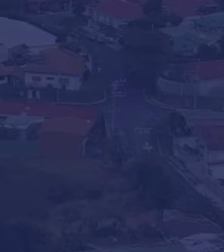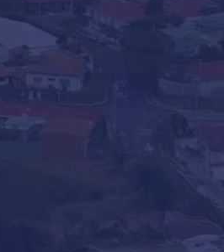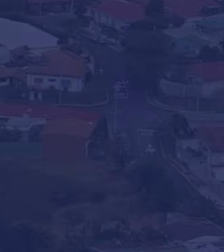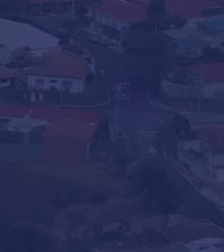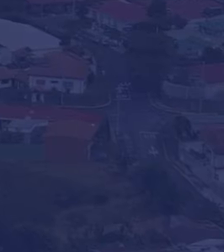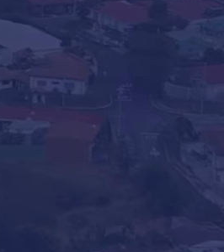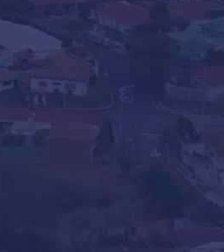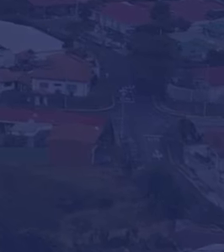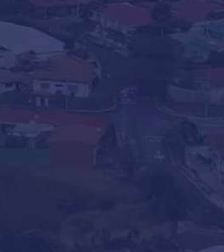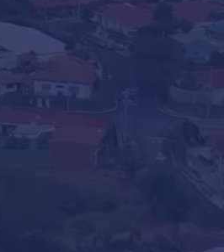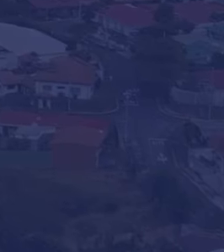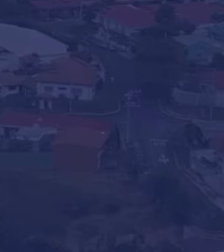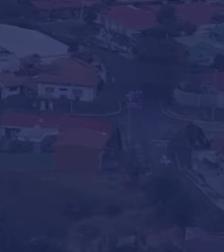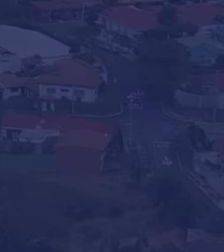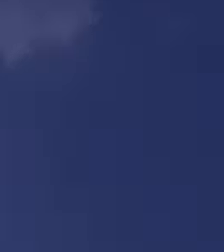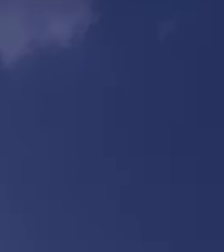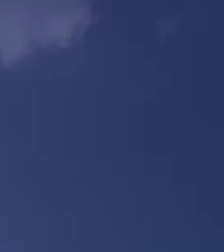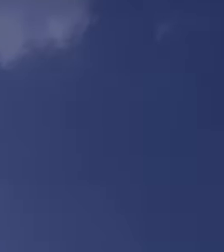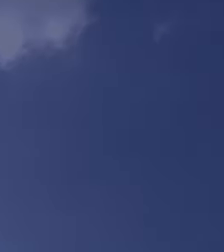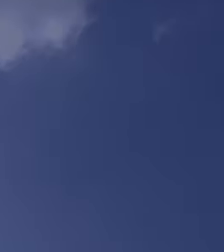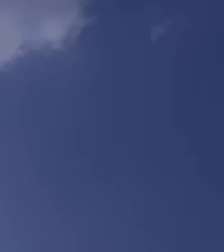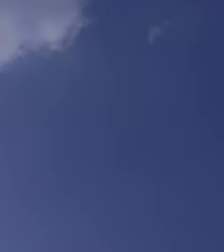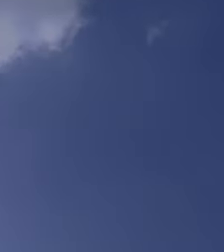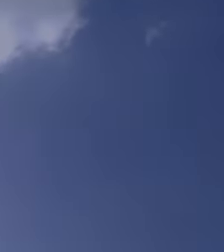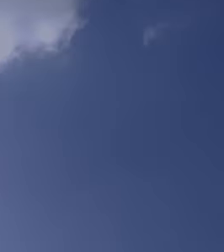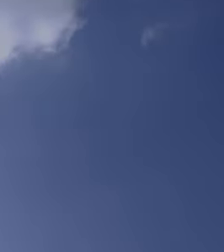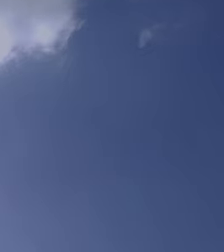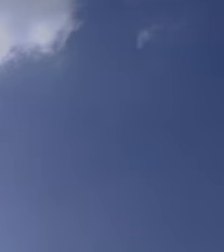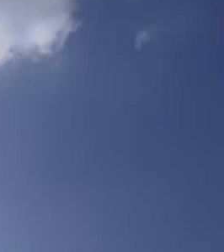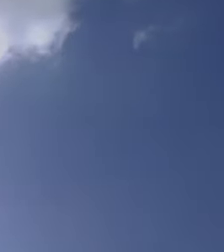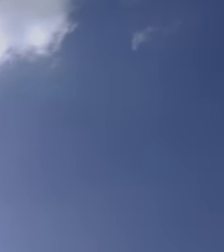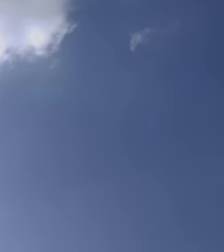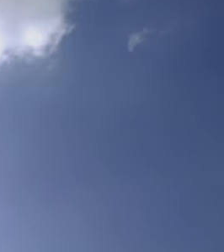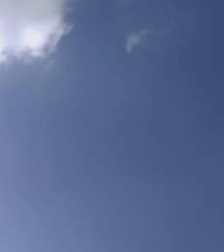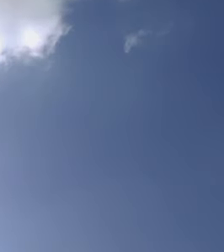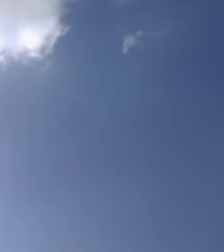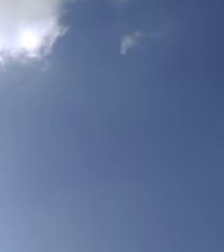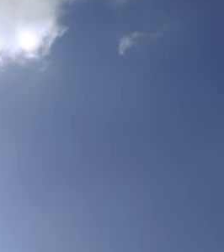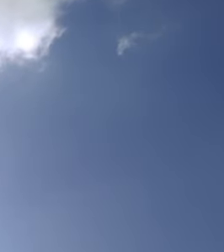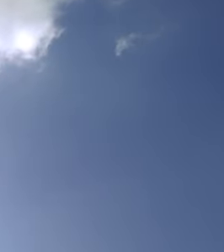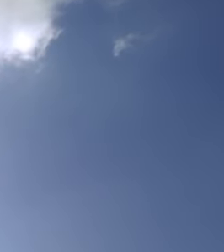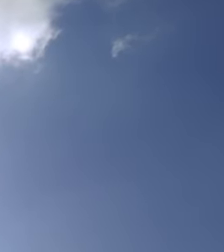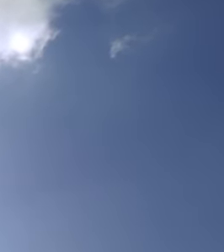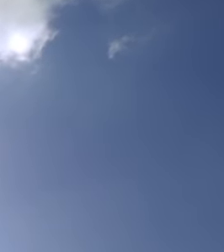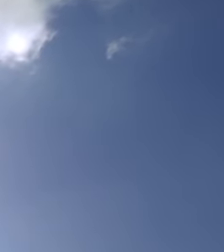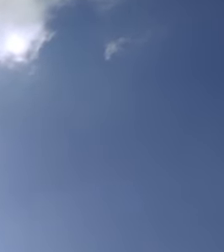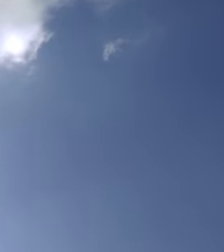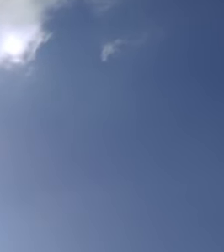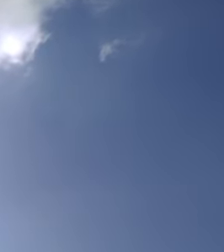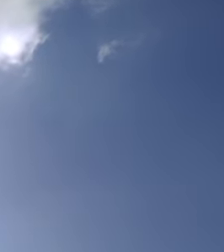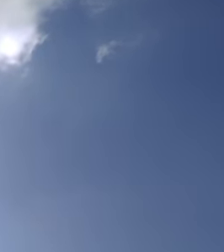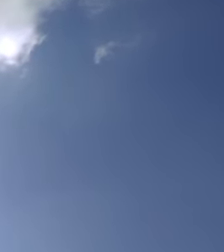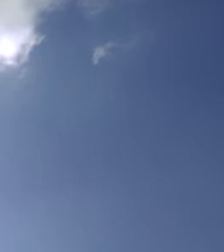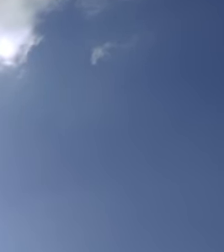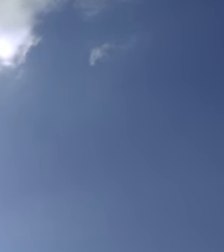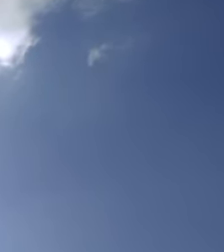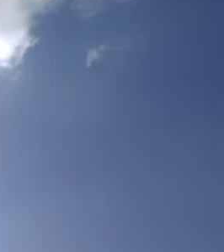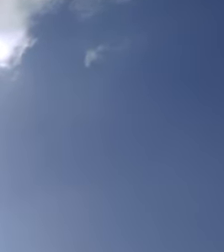generación crezca en un país mejor. Costa tiene un propósito,